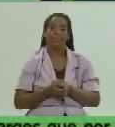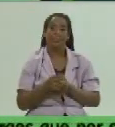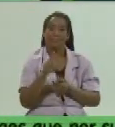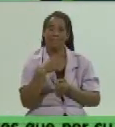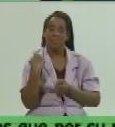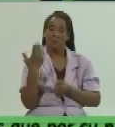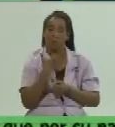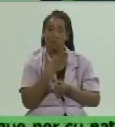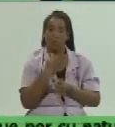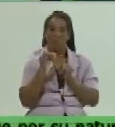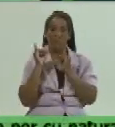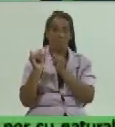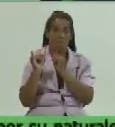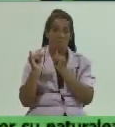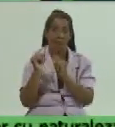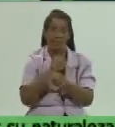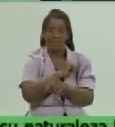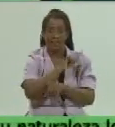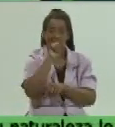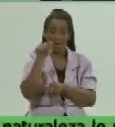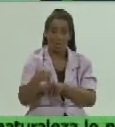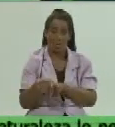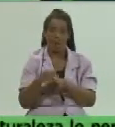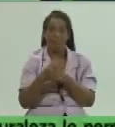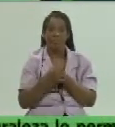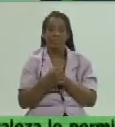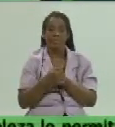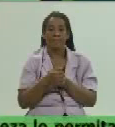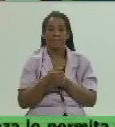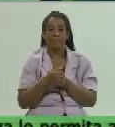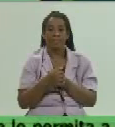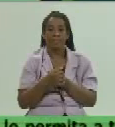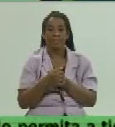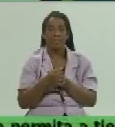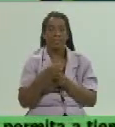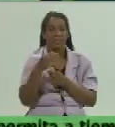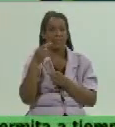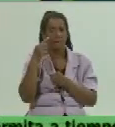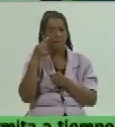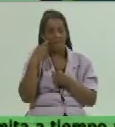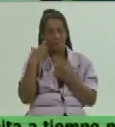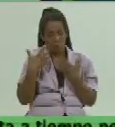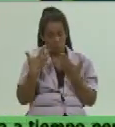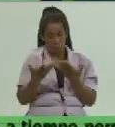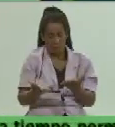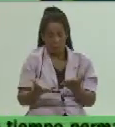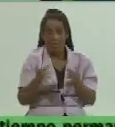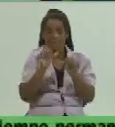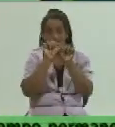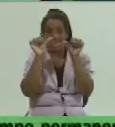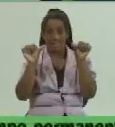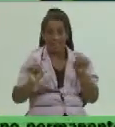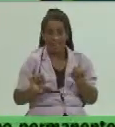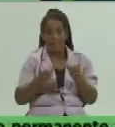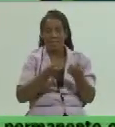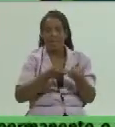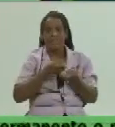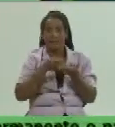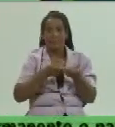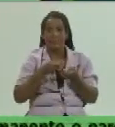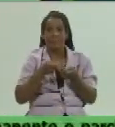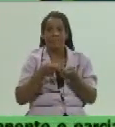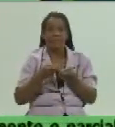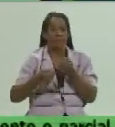informar que hasta la fecha nosotros reconocíamos aquí el sistema de la agricultura en la tuna reconocía